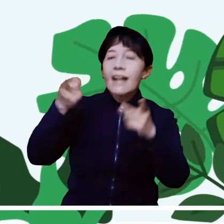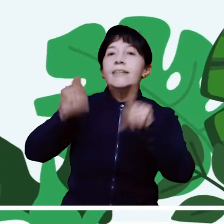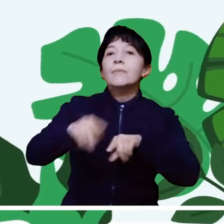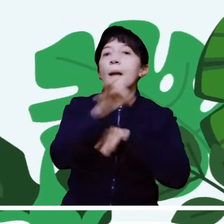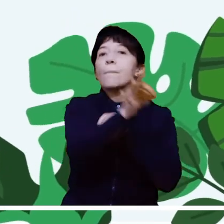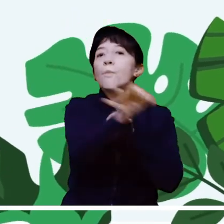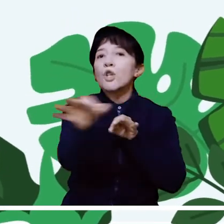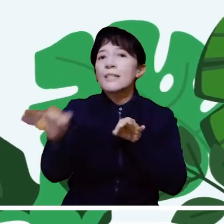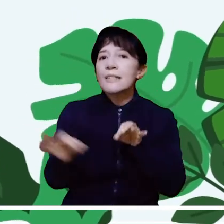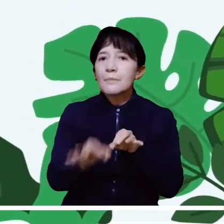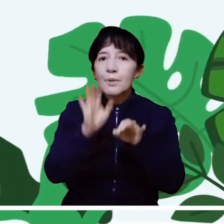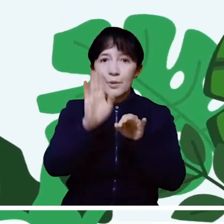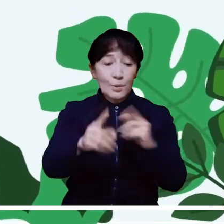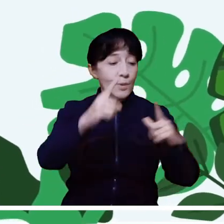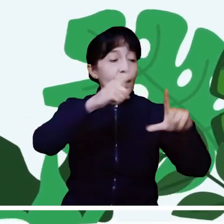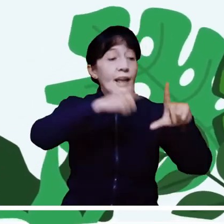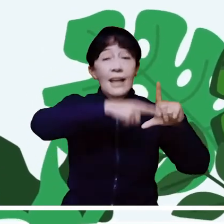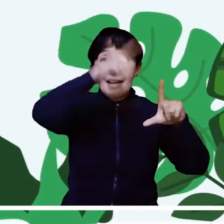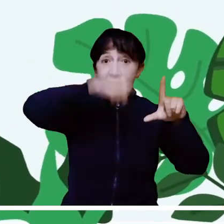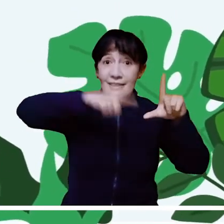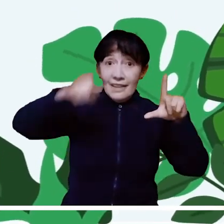y filtrarlos por municipio.